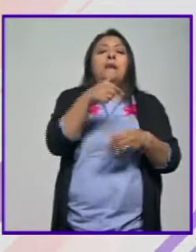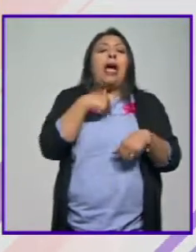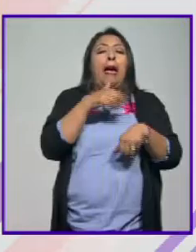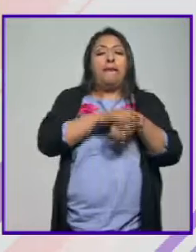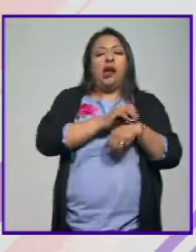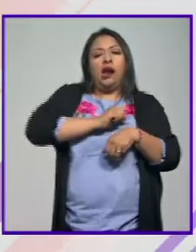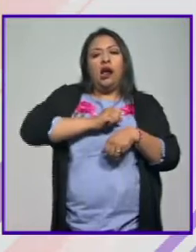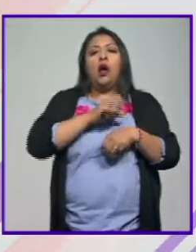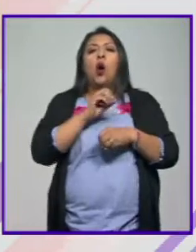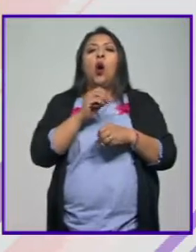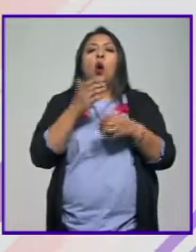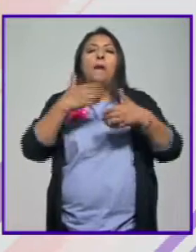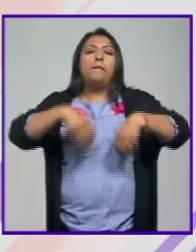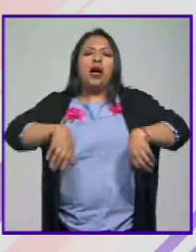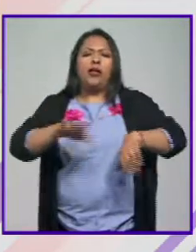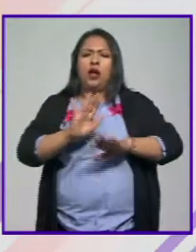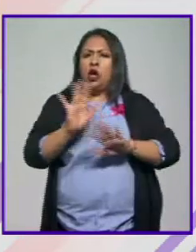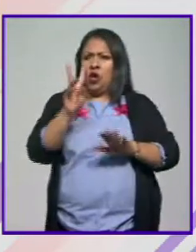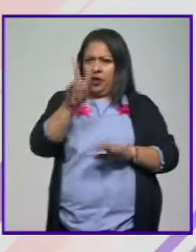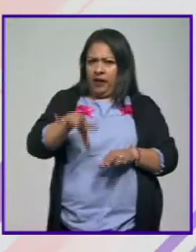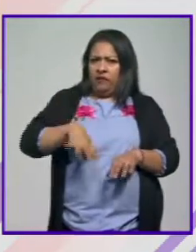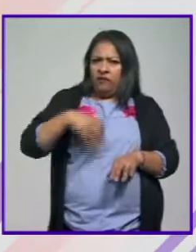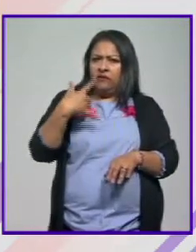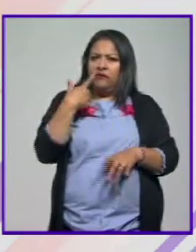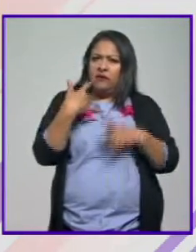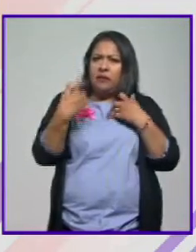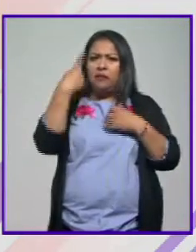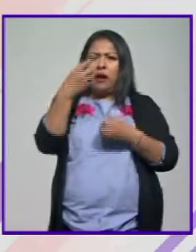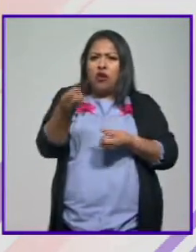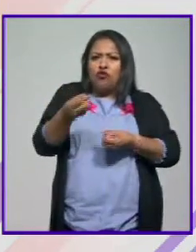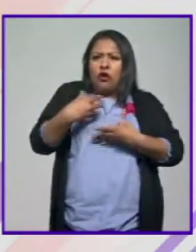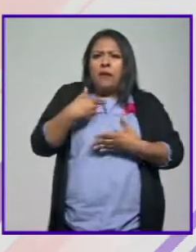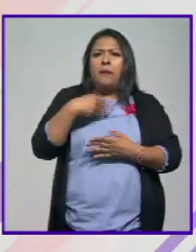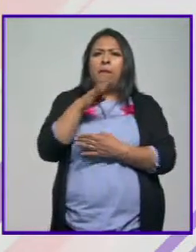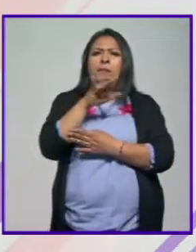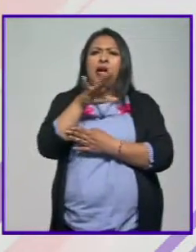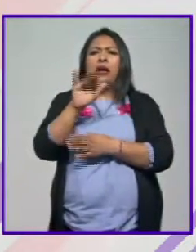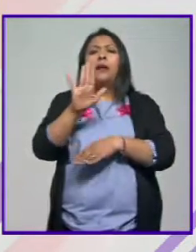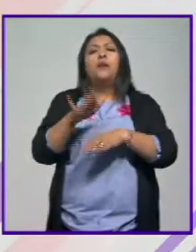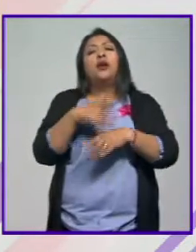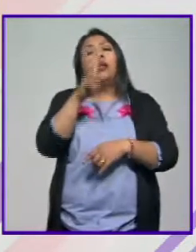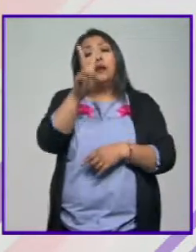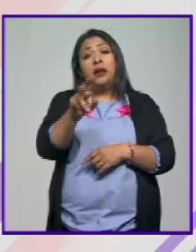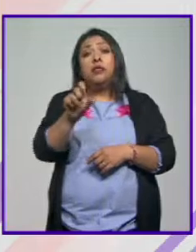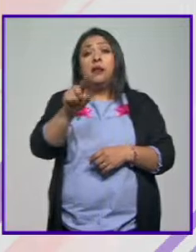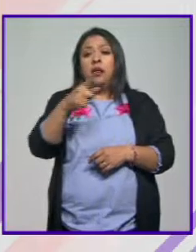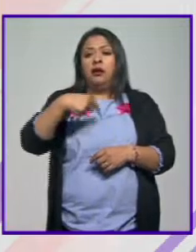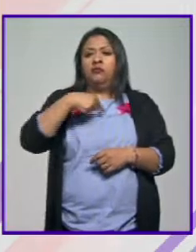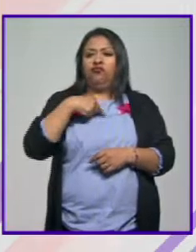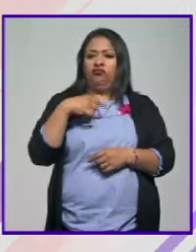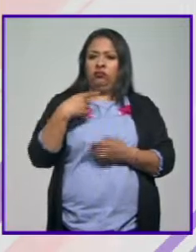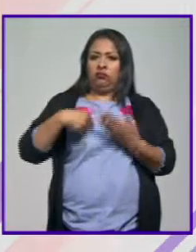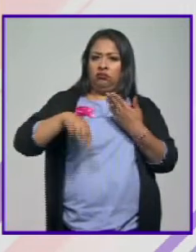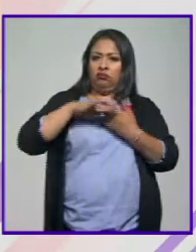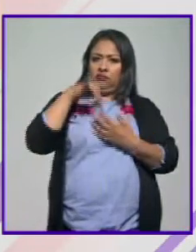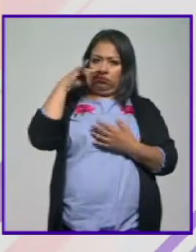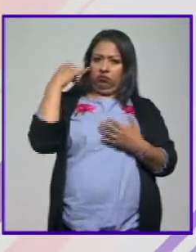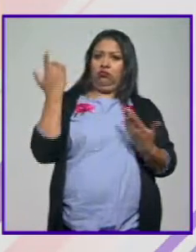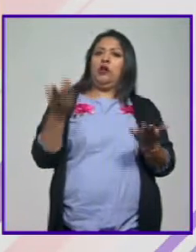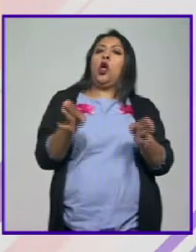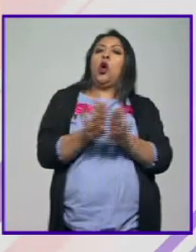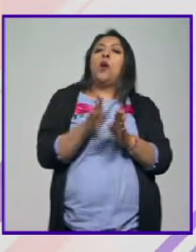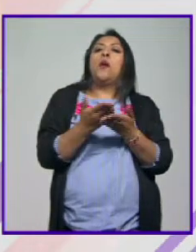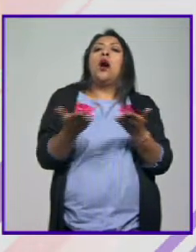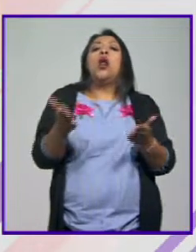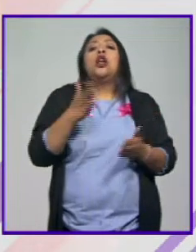mi amigo o al compadre, hay una lucha por esta beca porque además también ellos se sintieron ofendidos cuando dijeron esto, ahora